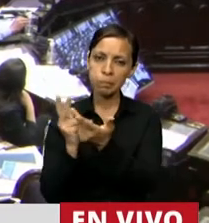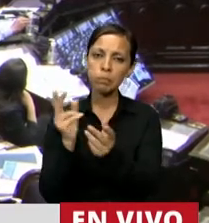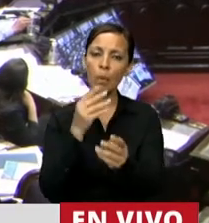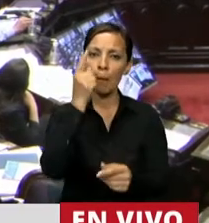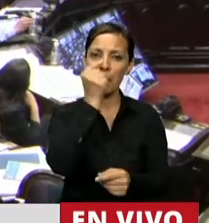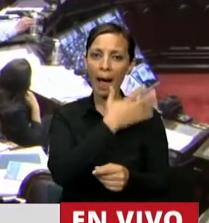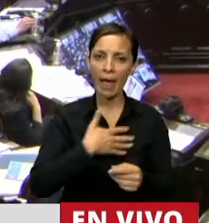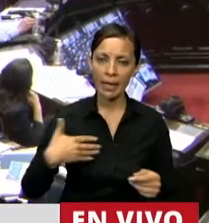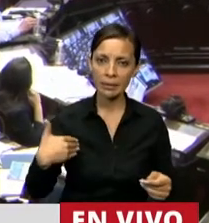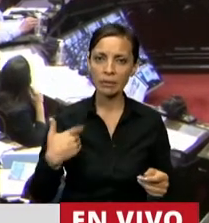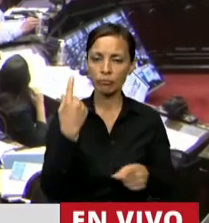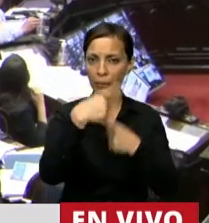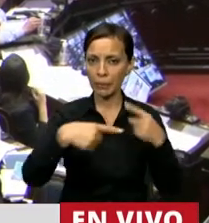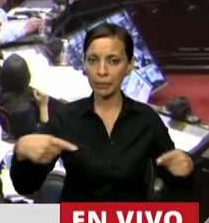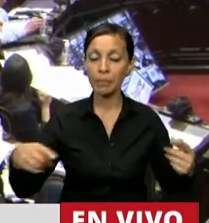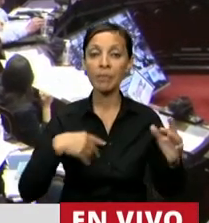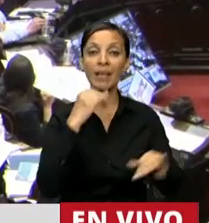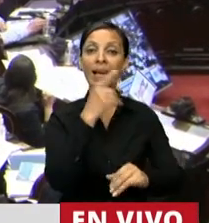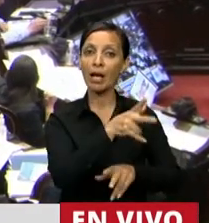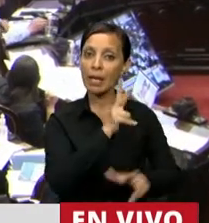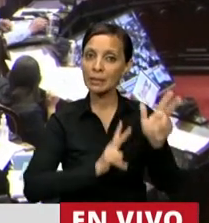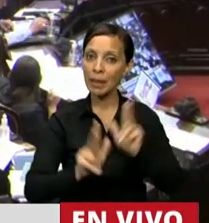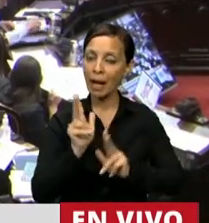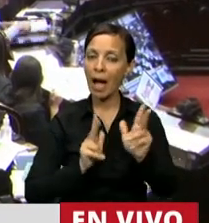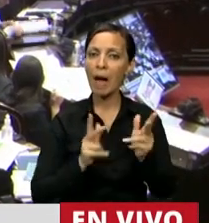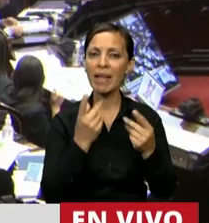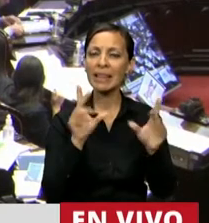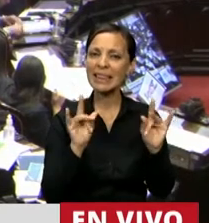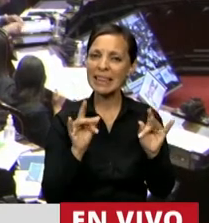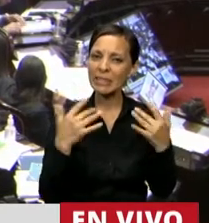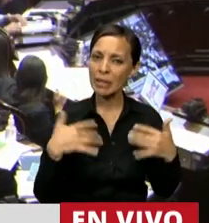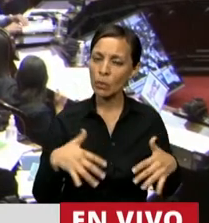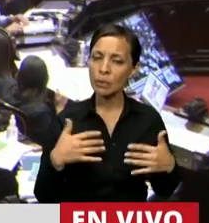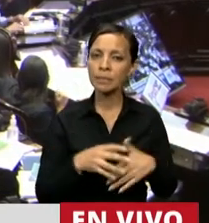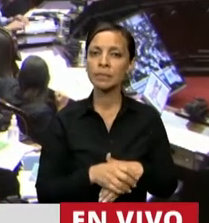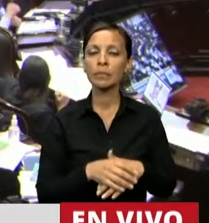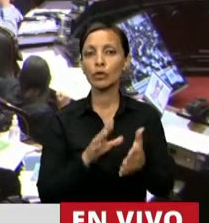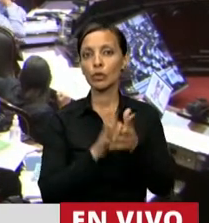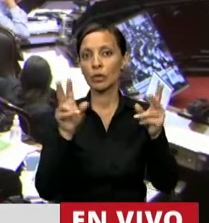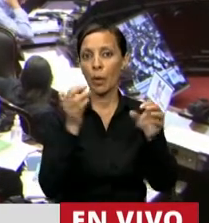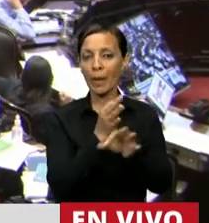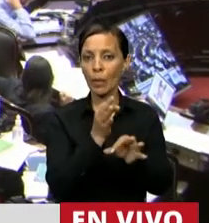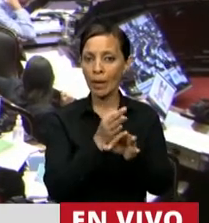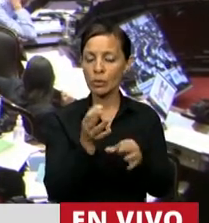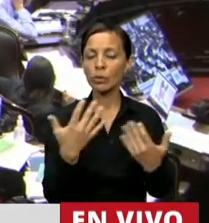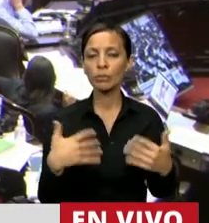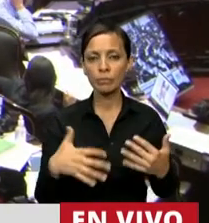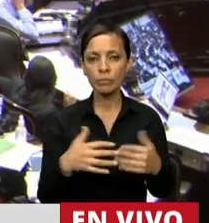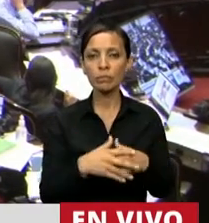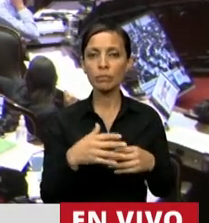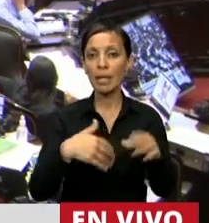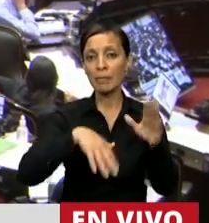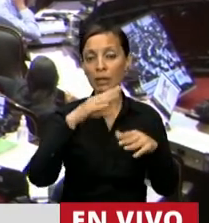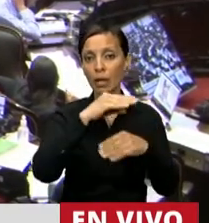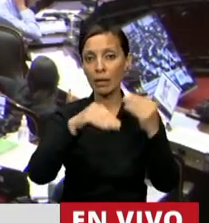papás donde explicaban y comentaban las dificultades que han tenido en materia educativa. Muchos de ellos, y a nosotros